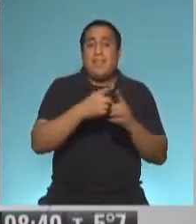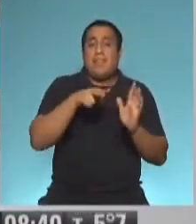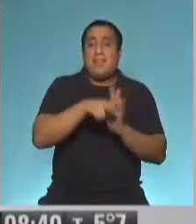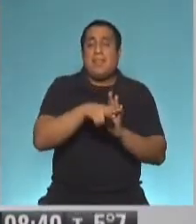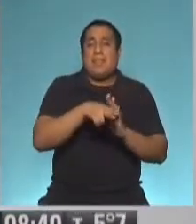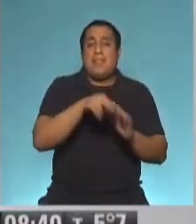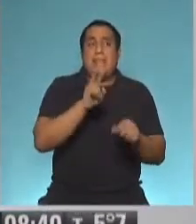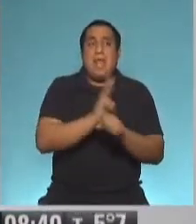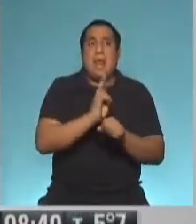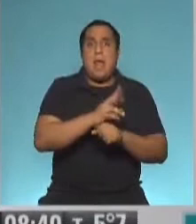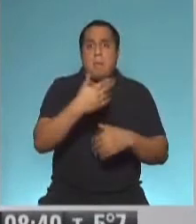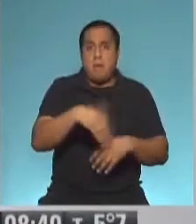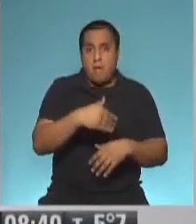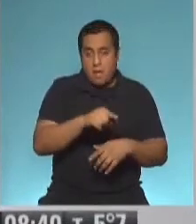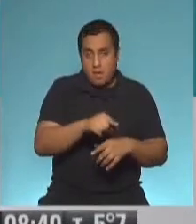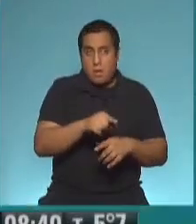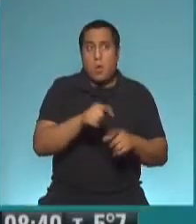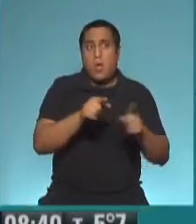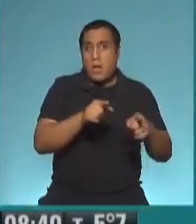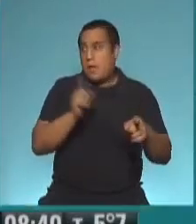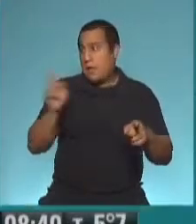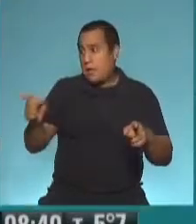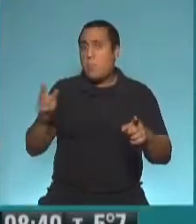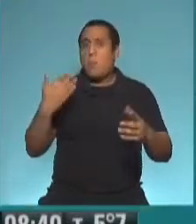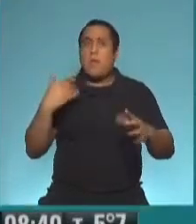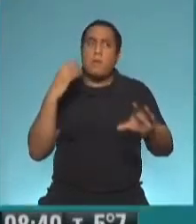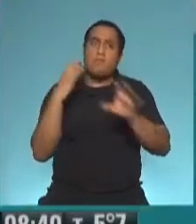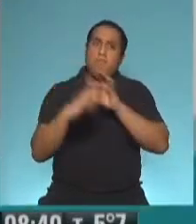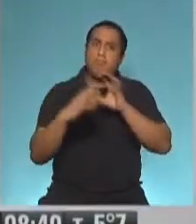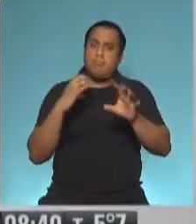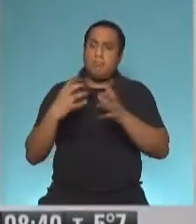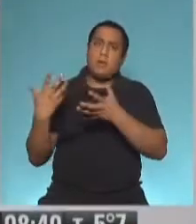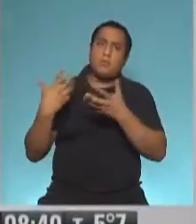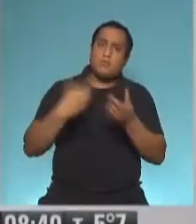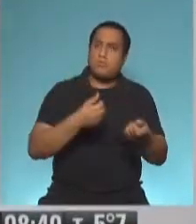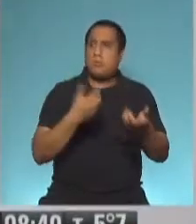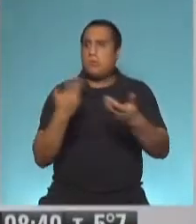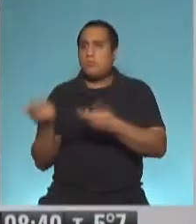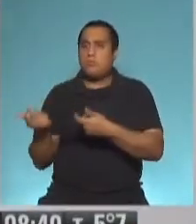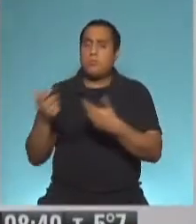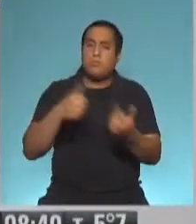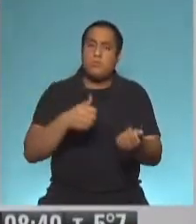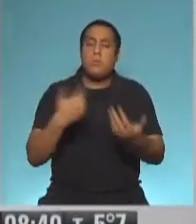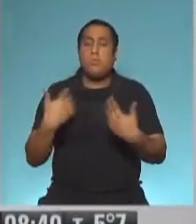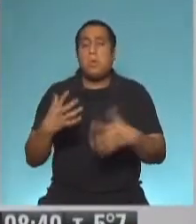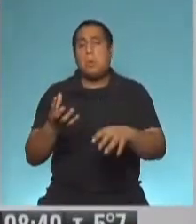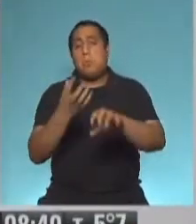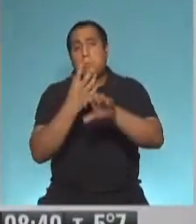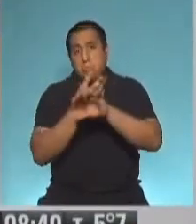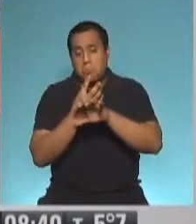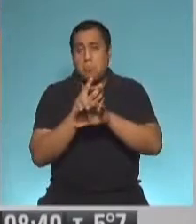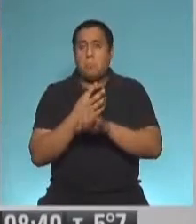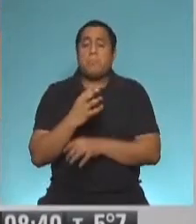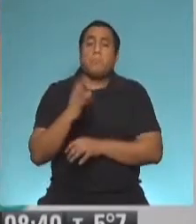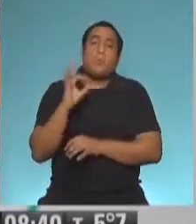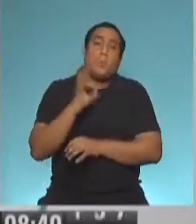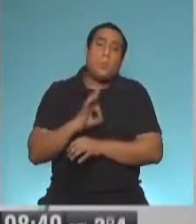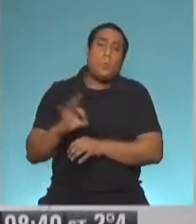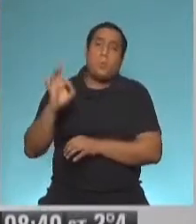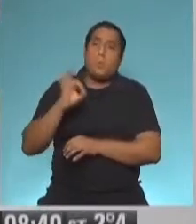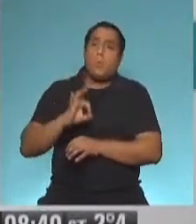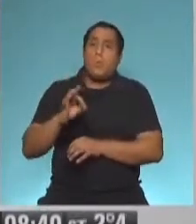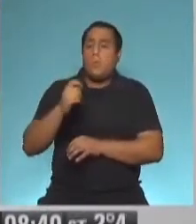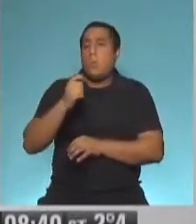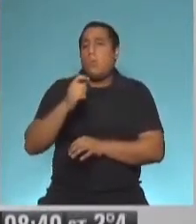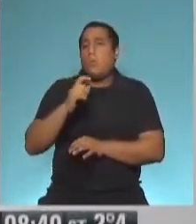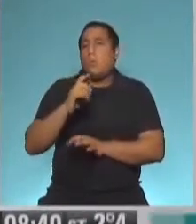comunicar y eso permite de alguna manera hacer un apoyo vía remota o bien ya disparar algo